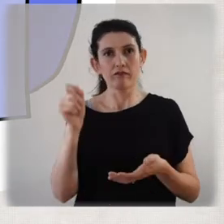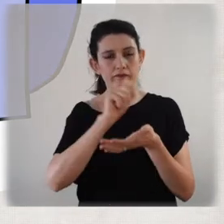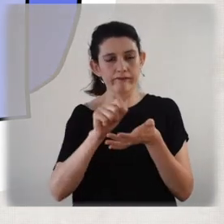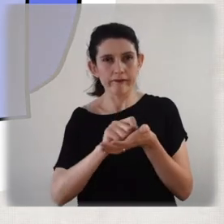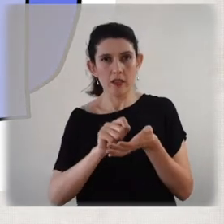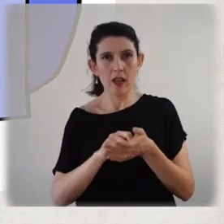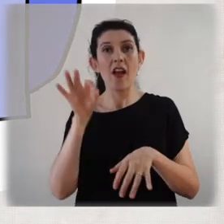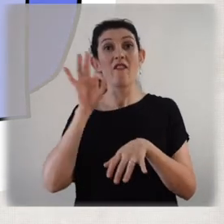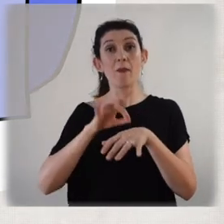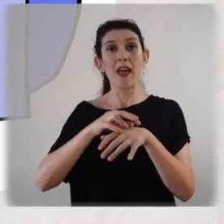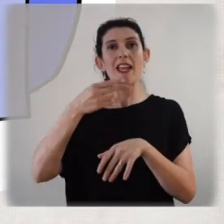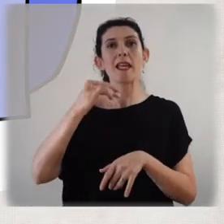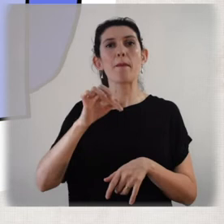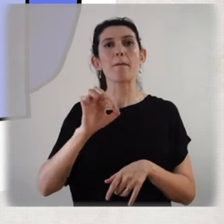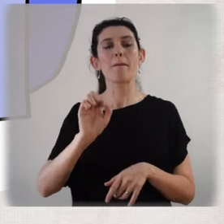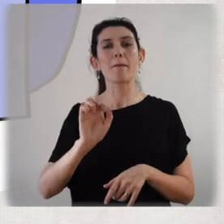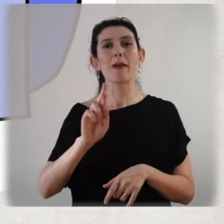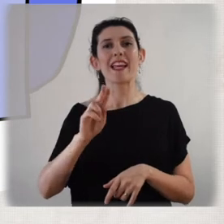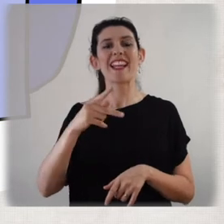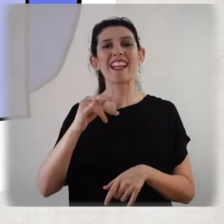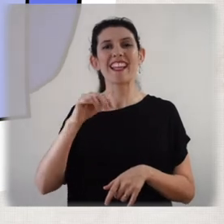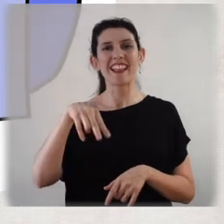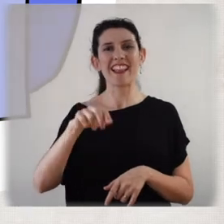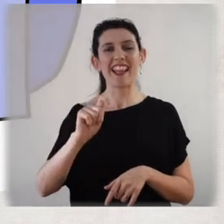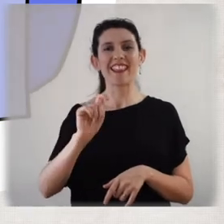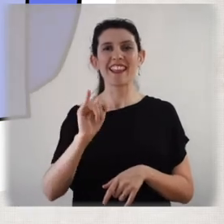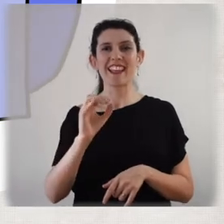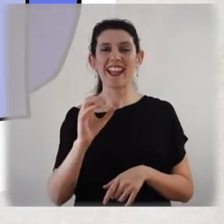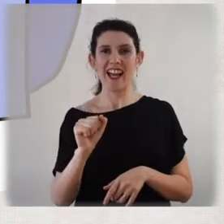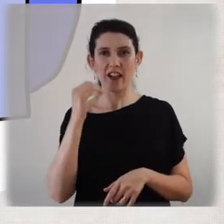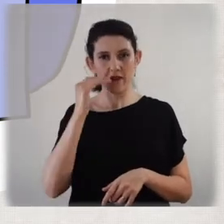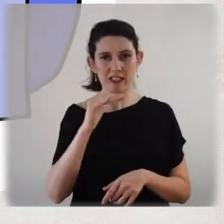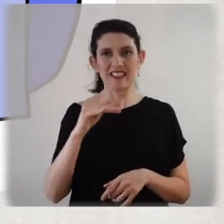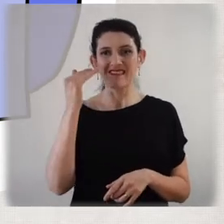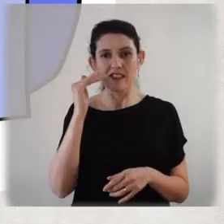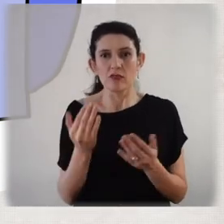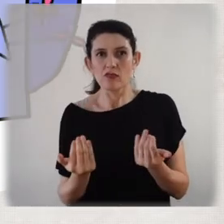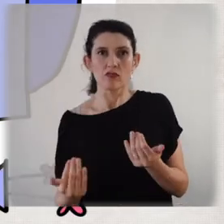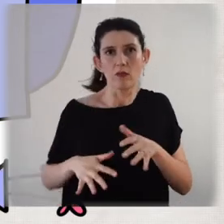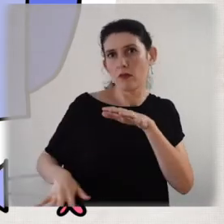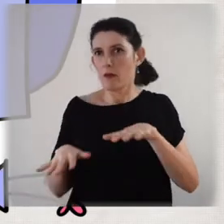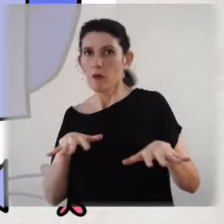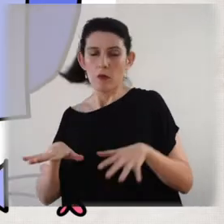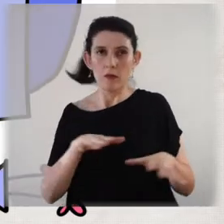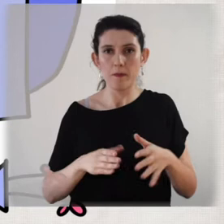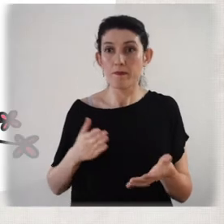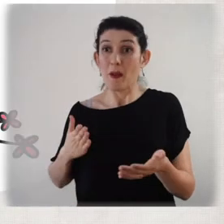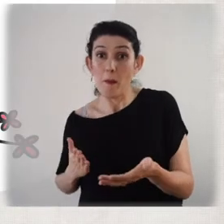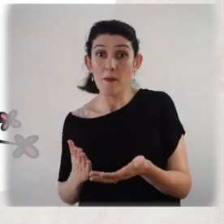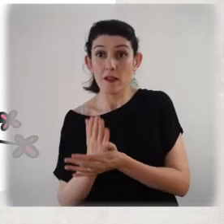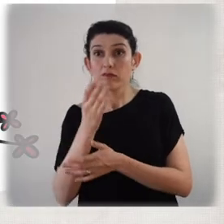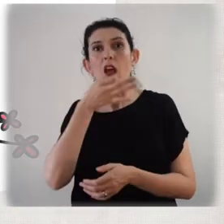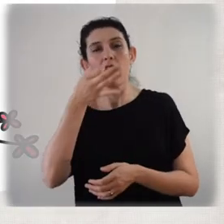constante movimiento. Desde ese momento, los especialistas empezaron a hablar de niños hiperquinéticos, aunque había muy poca información aún al respecto.